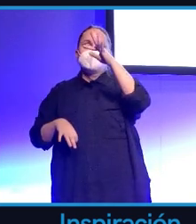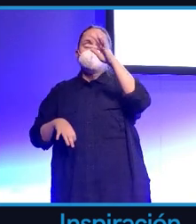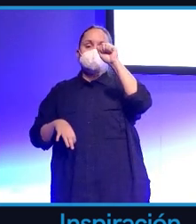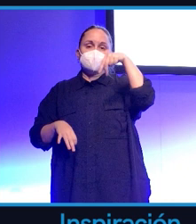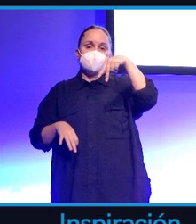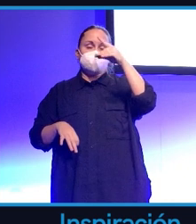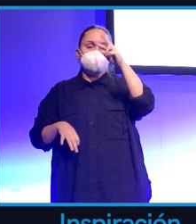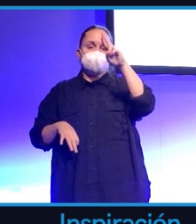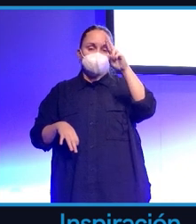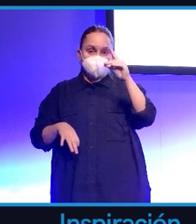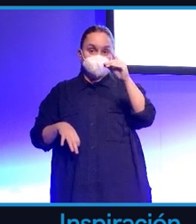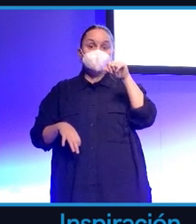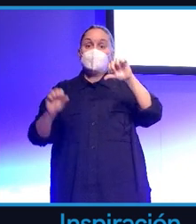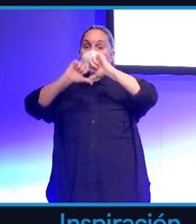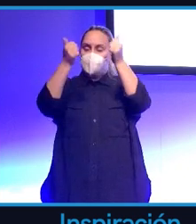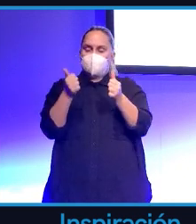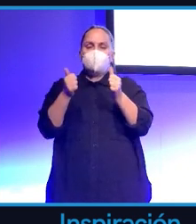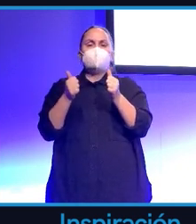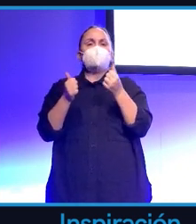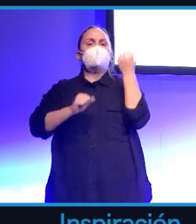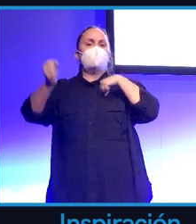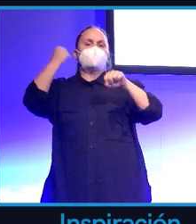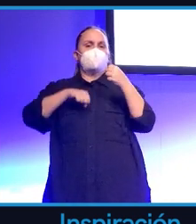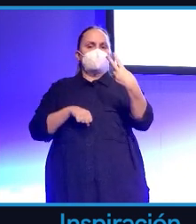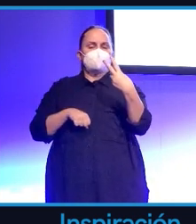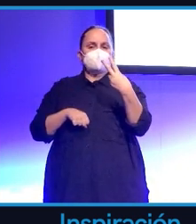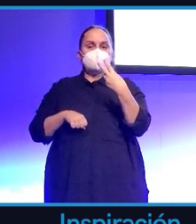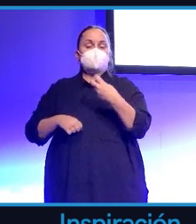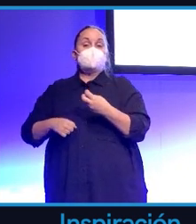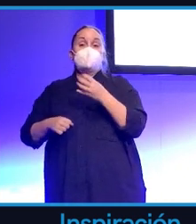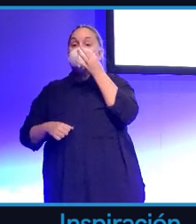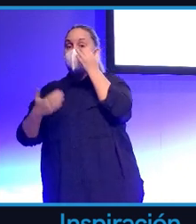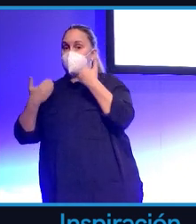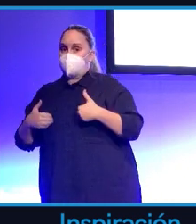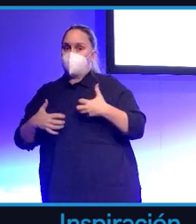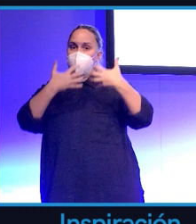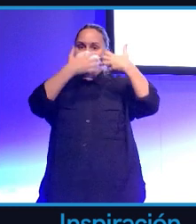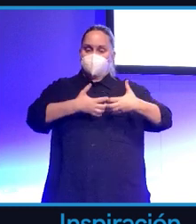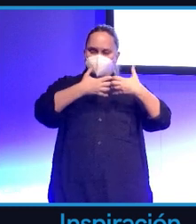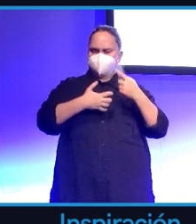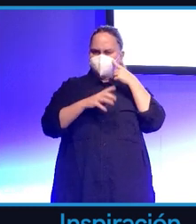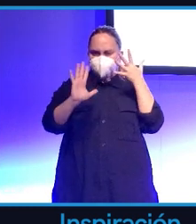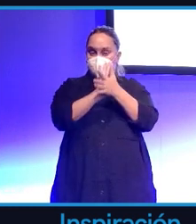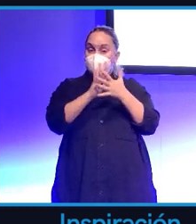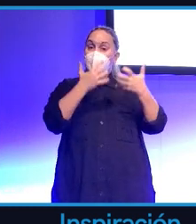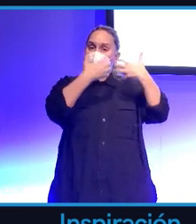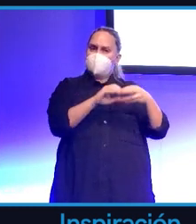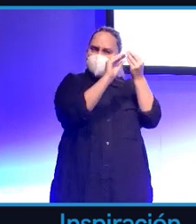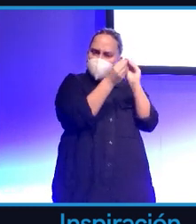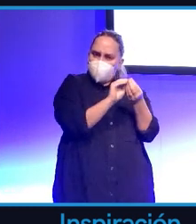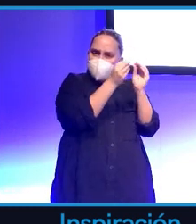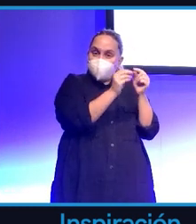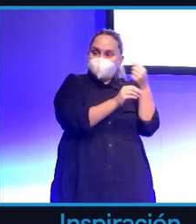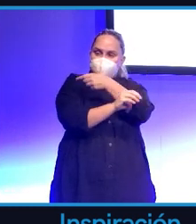el comportamiento humano y el comportamiento máquina. Voy a simplificarlo un poco. Desarrollamos máquinas que lo que hacen es tratar de imitar o simular un